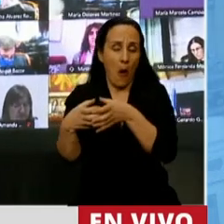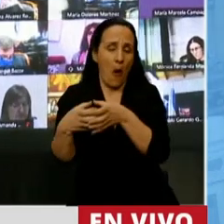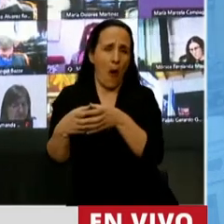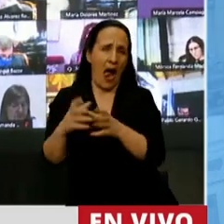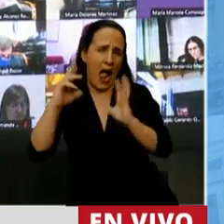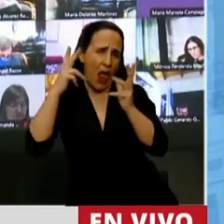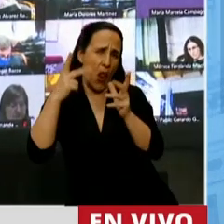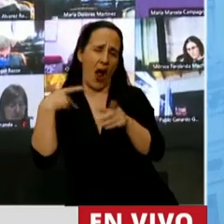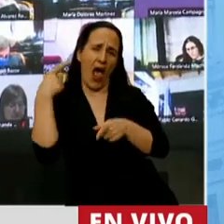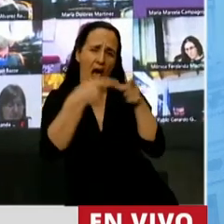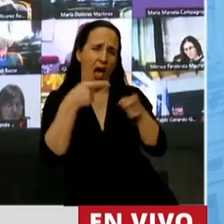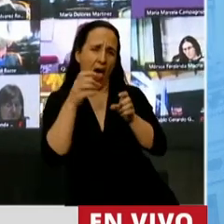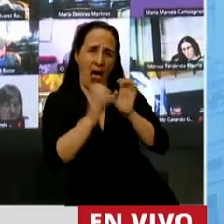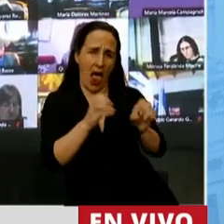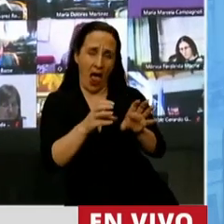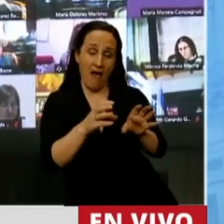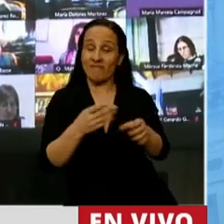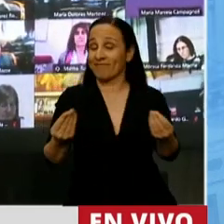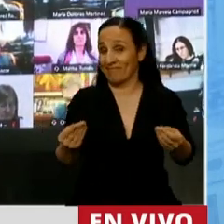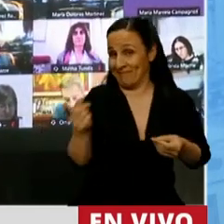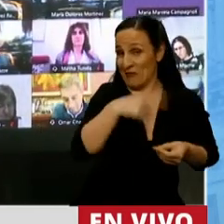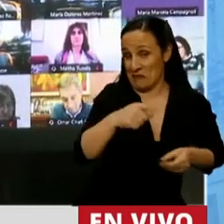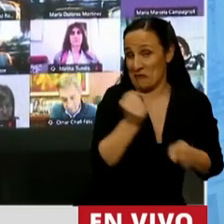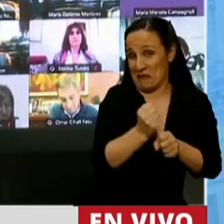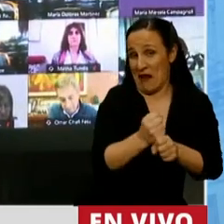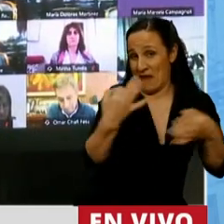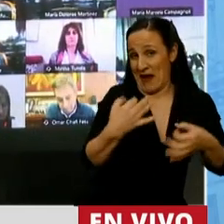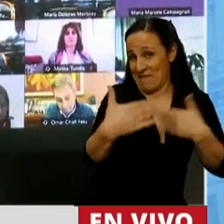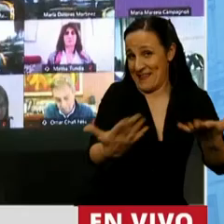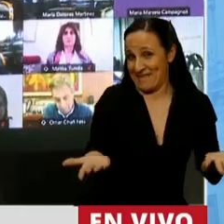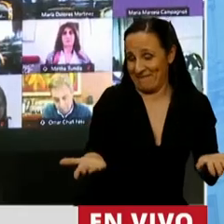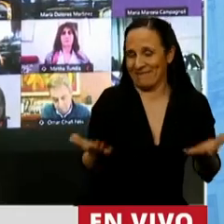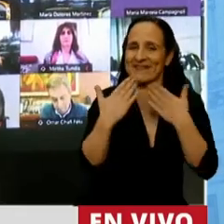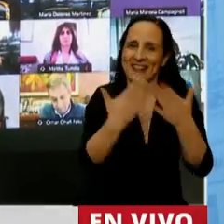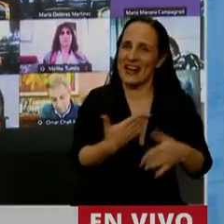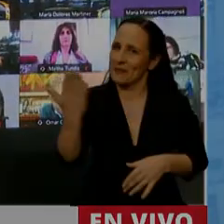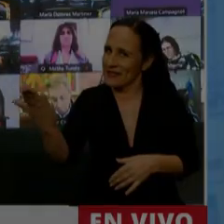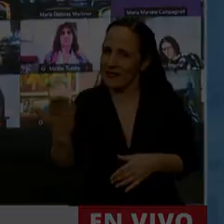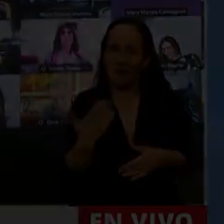muchachos nos atacan, es porque estamos haciendo las cosas bien. Gracias, Presidente. Gracias, Diputado Leiva. Gracias, Leiva.